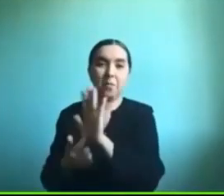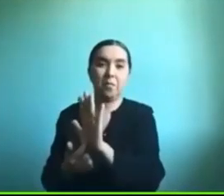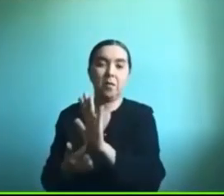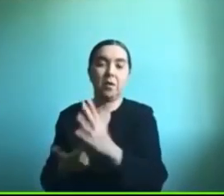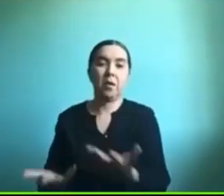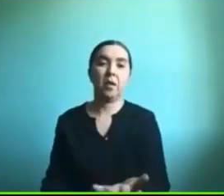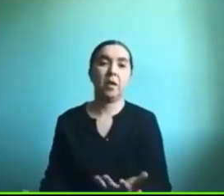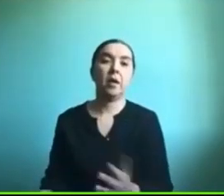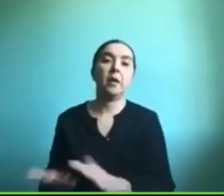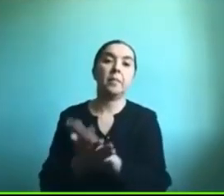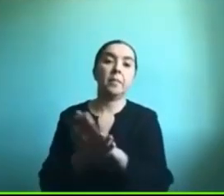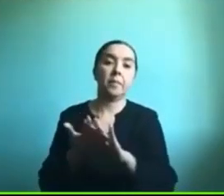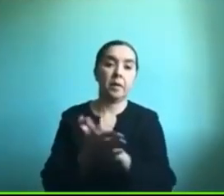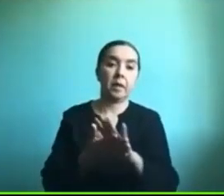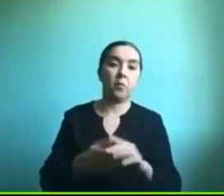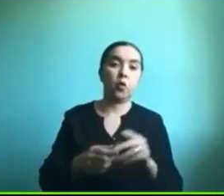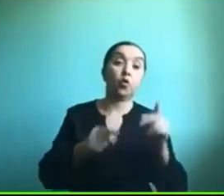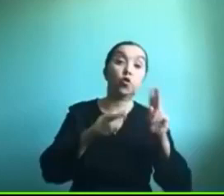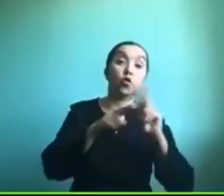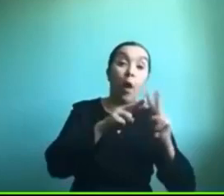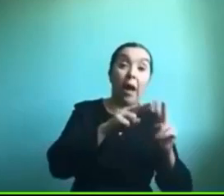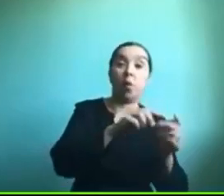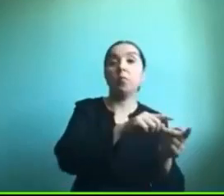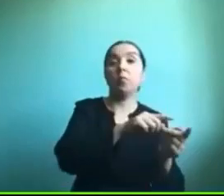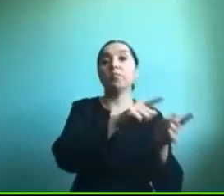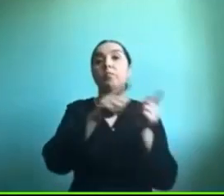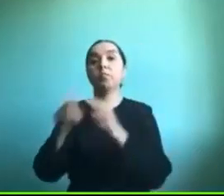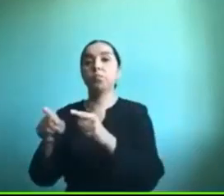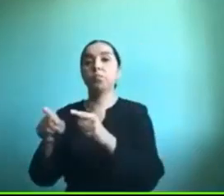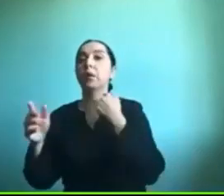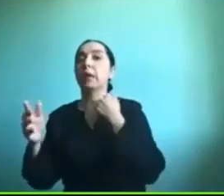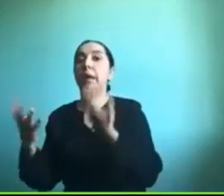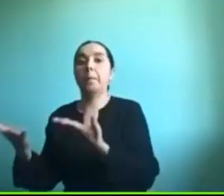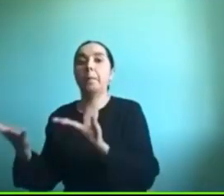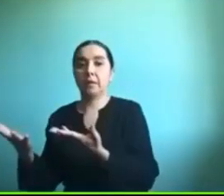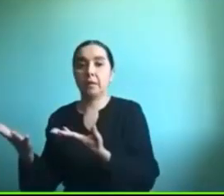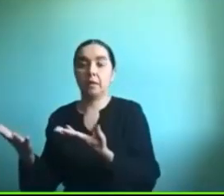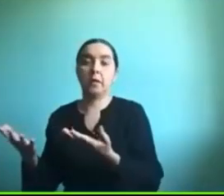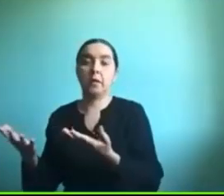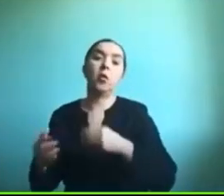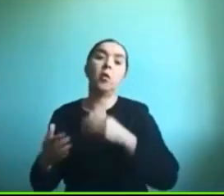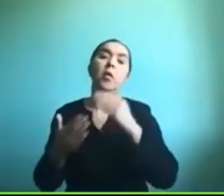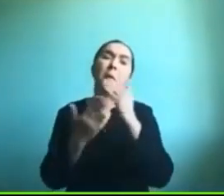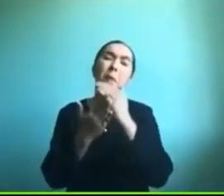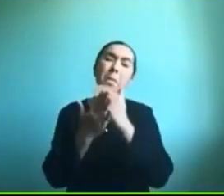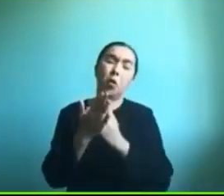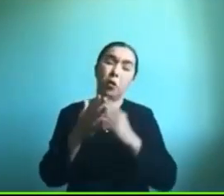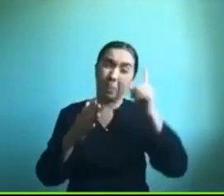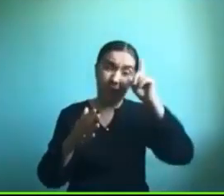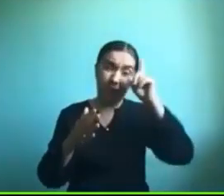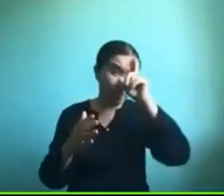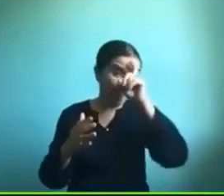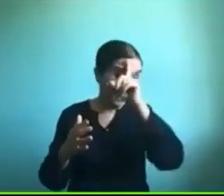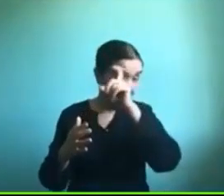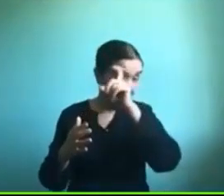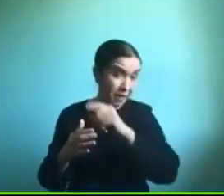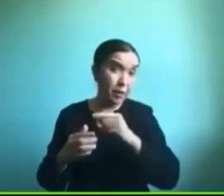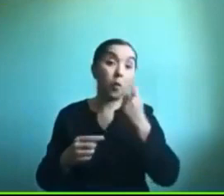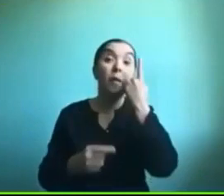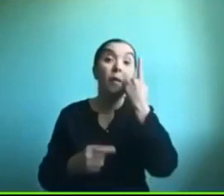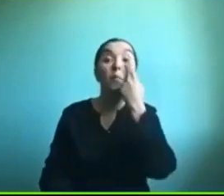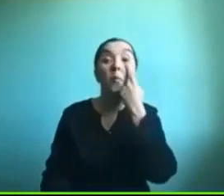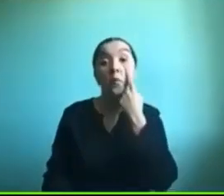causa-efecto y de ahí vamos probando programas más complejos si la causa-efecto funciona vamos elevando el nivel